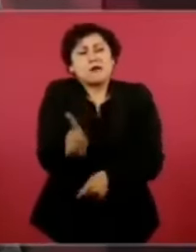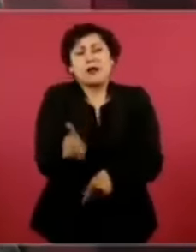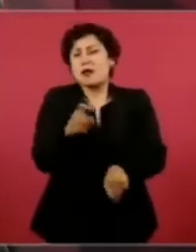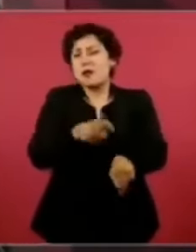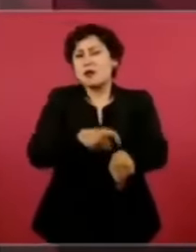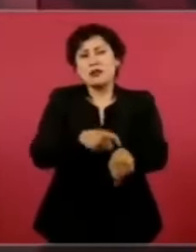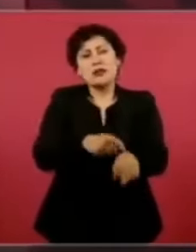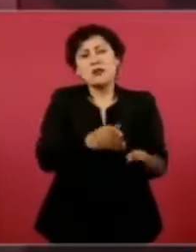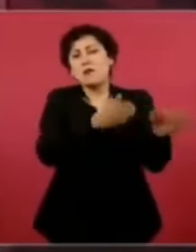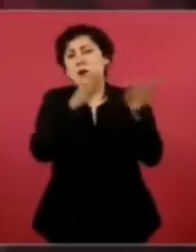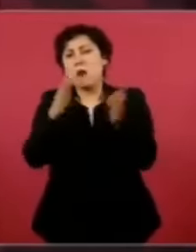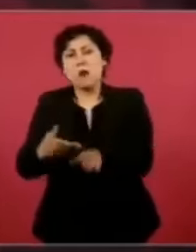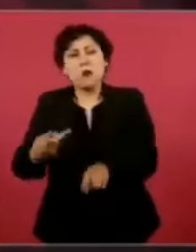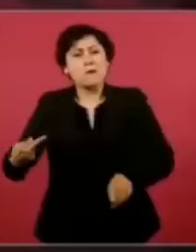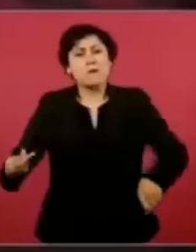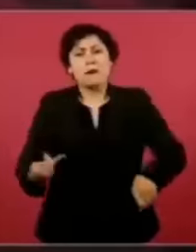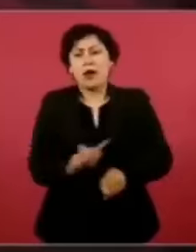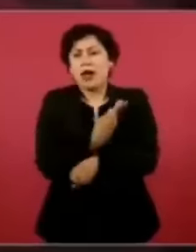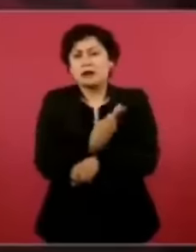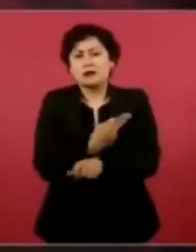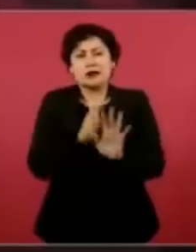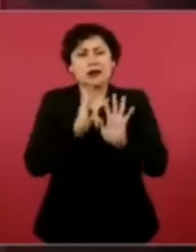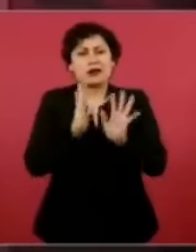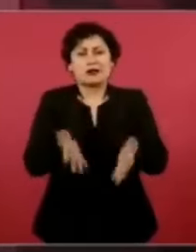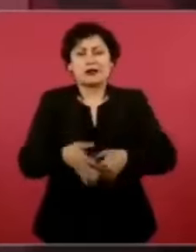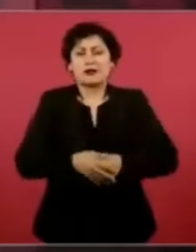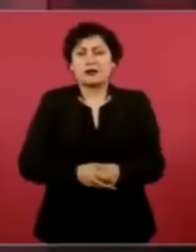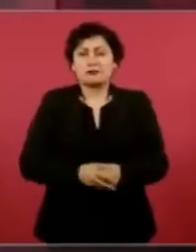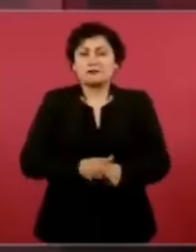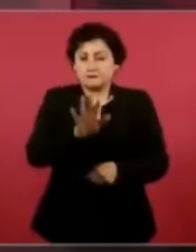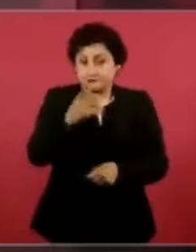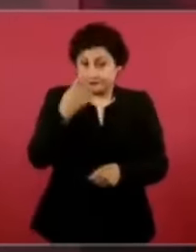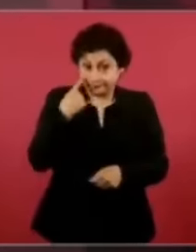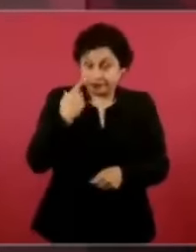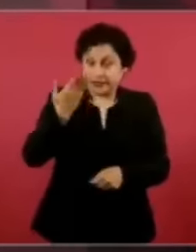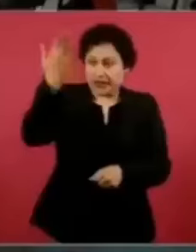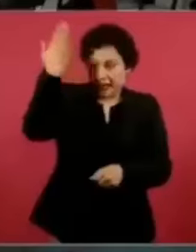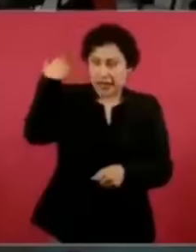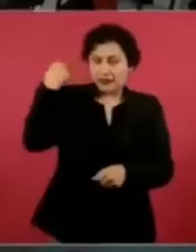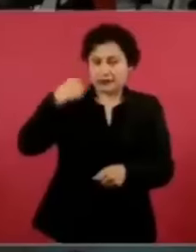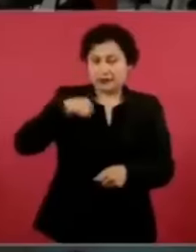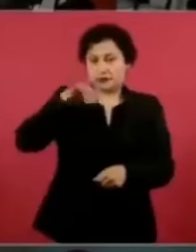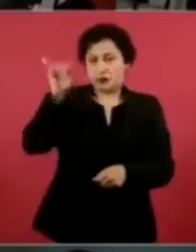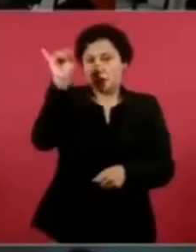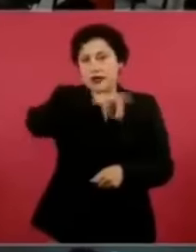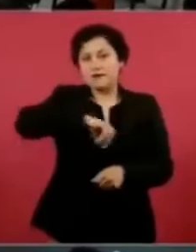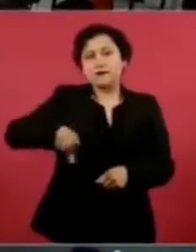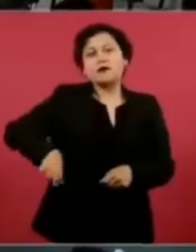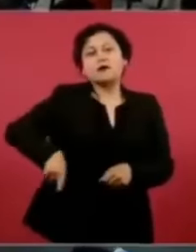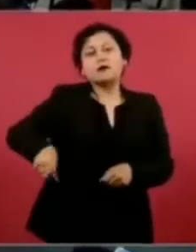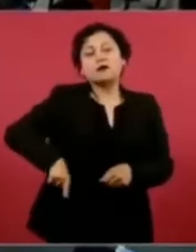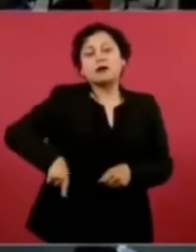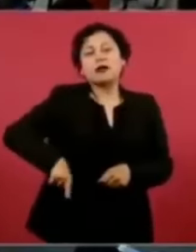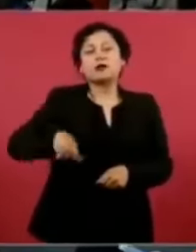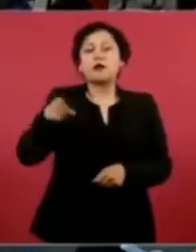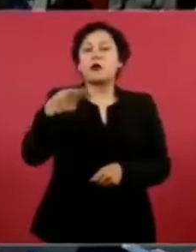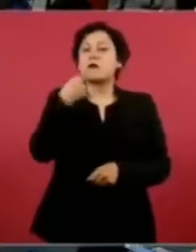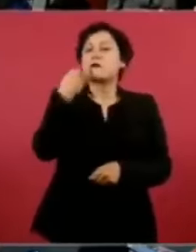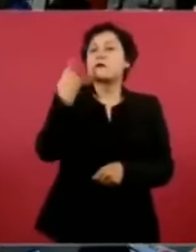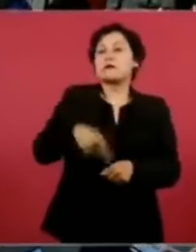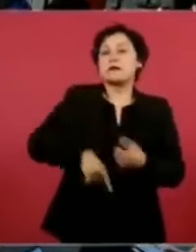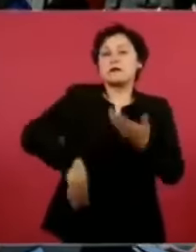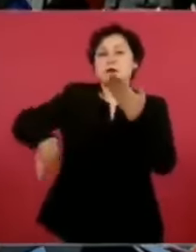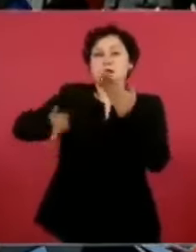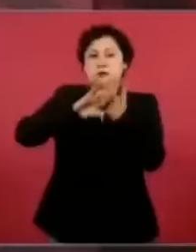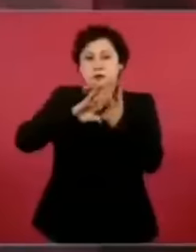me denunciaron por oponerme a pagar,